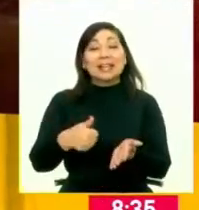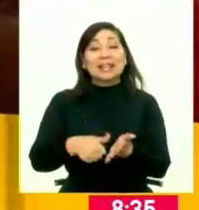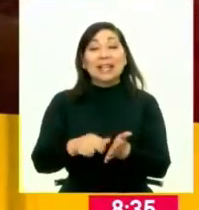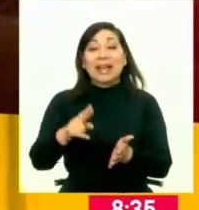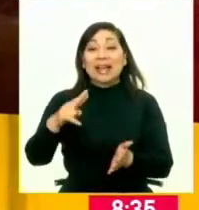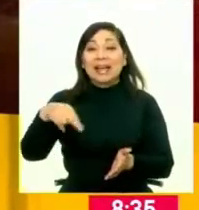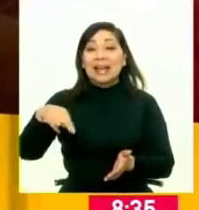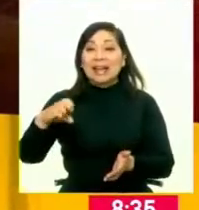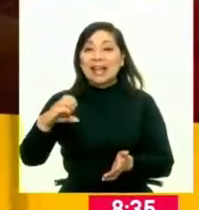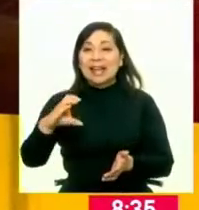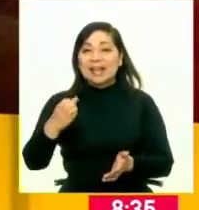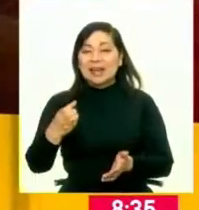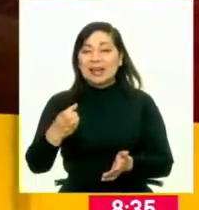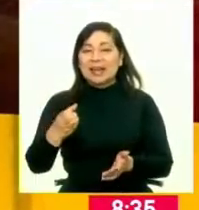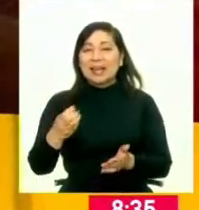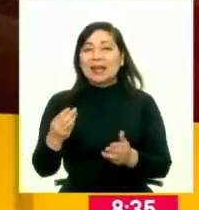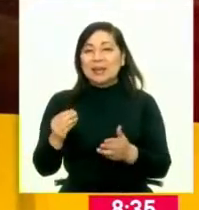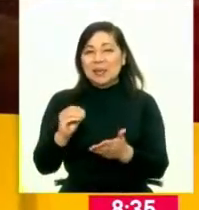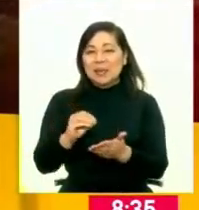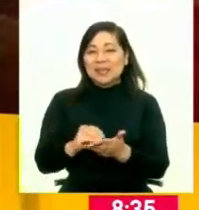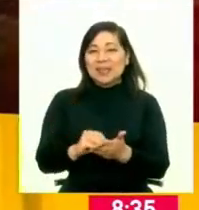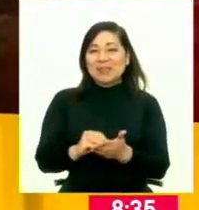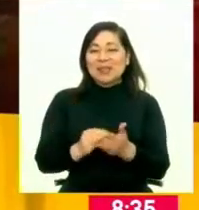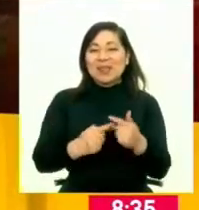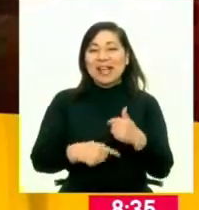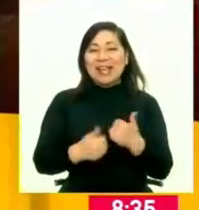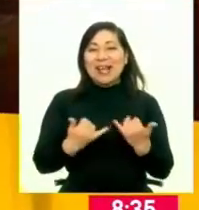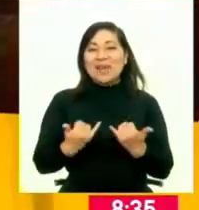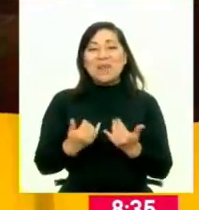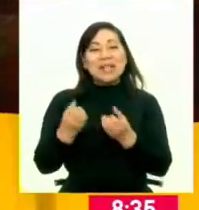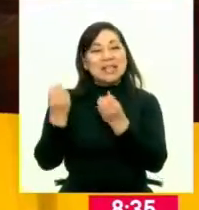ha estado conversando con nosotros. Breve pausa y volvemos con más información.